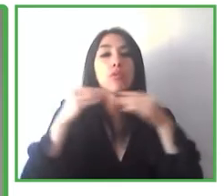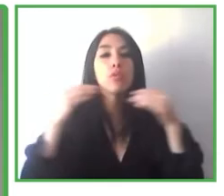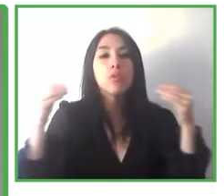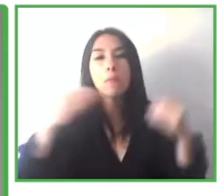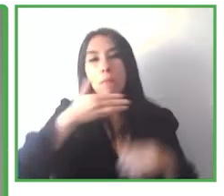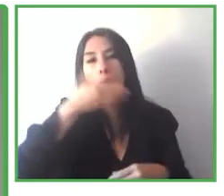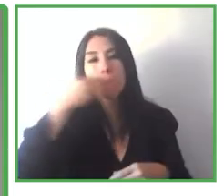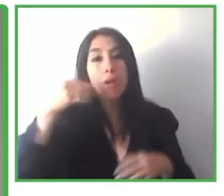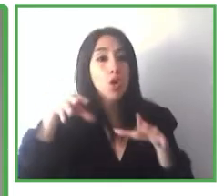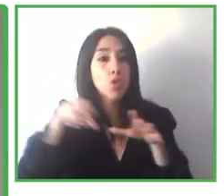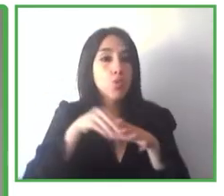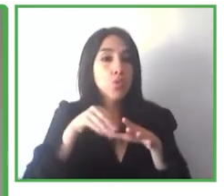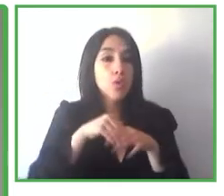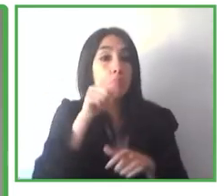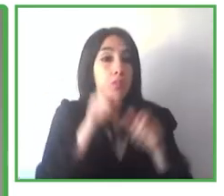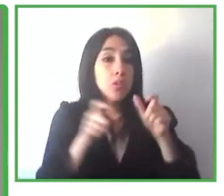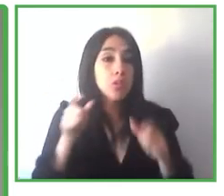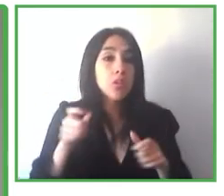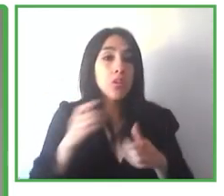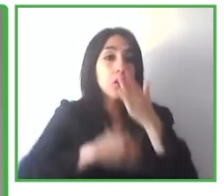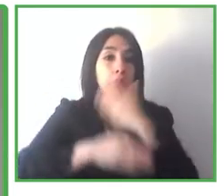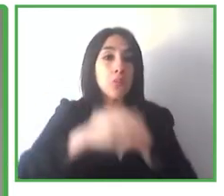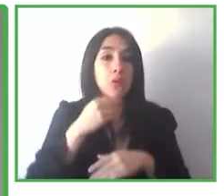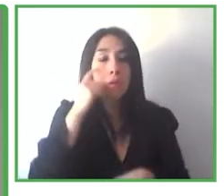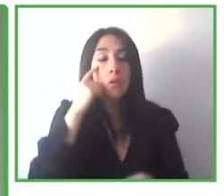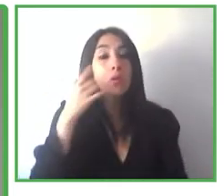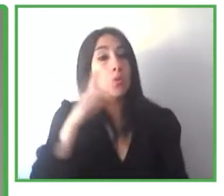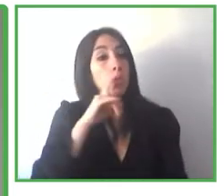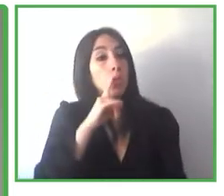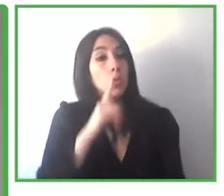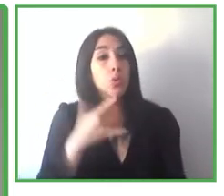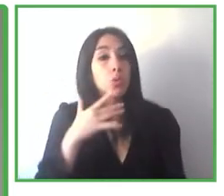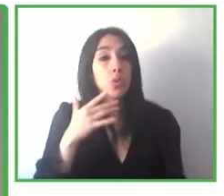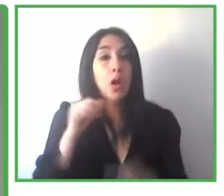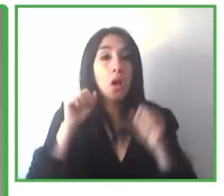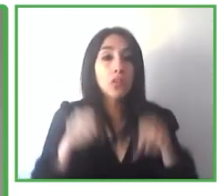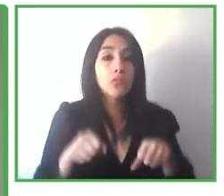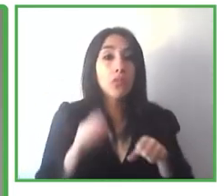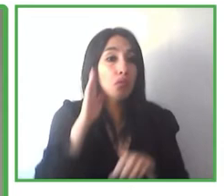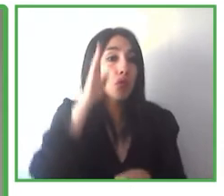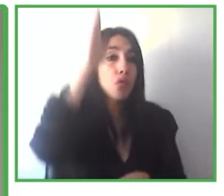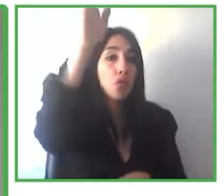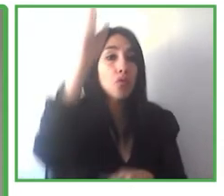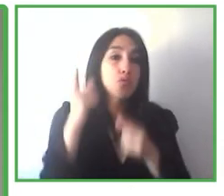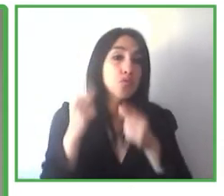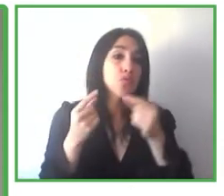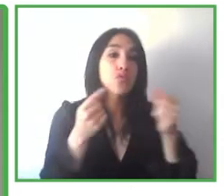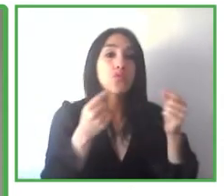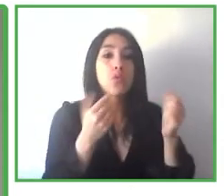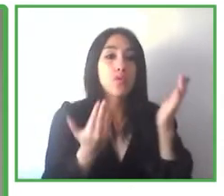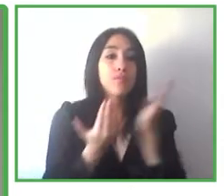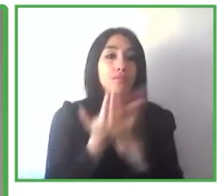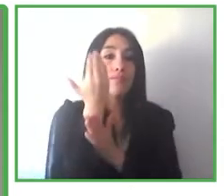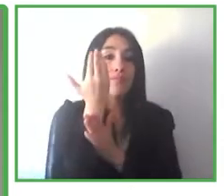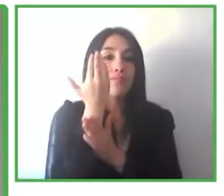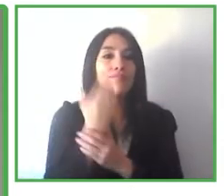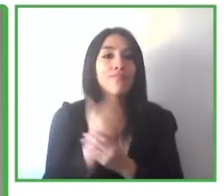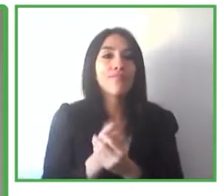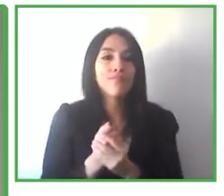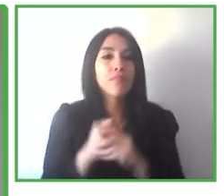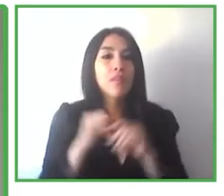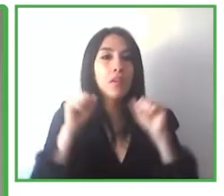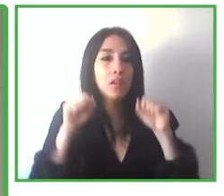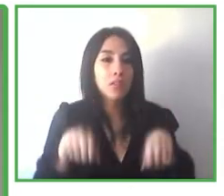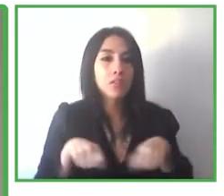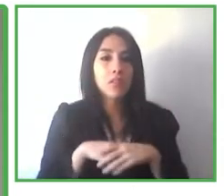y realmente a poder ir creando nuevas capas de posibilidades basadas en vuestra tecnología con lo cual